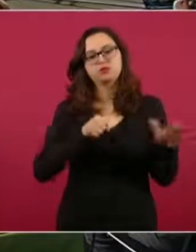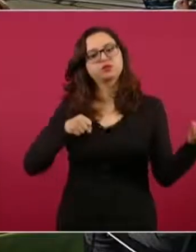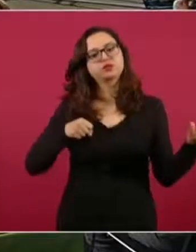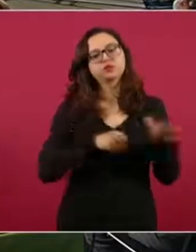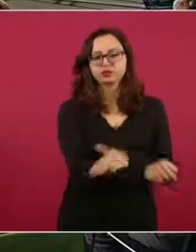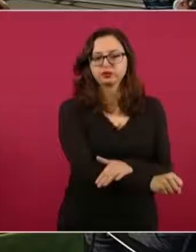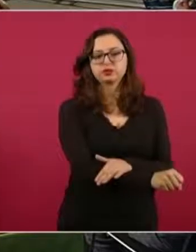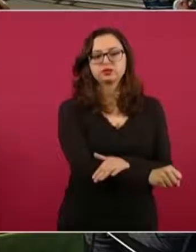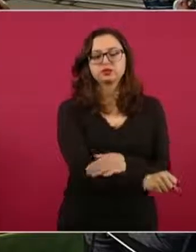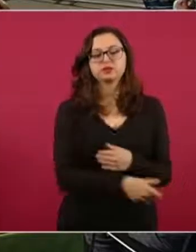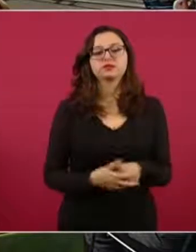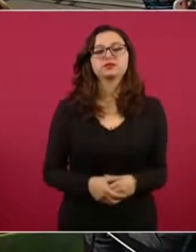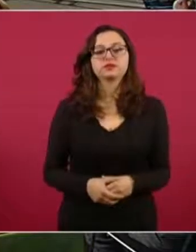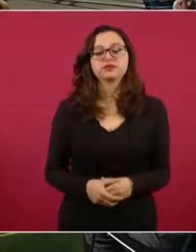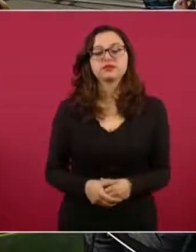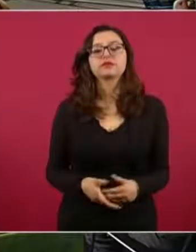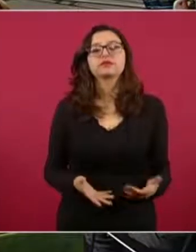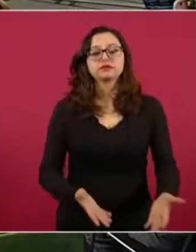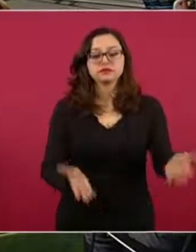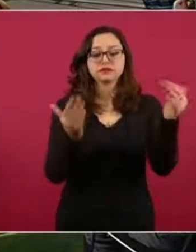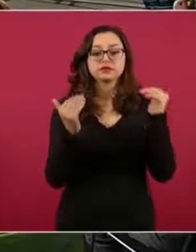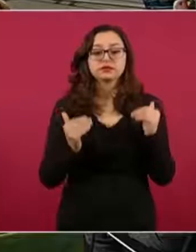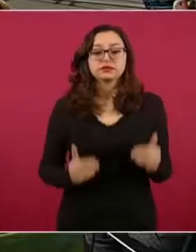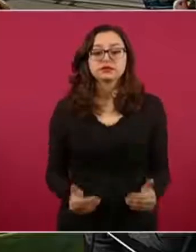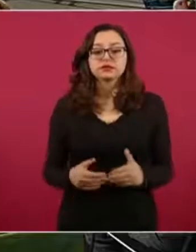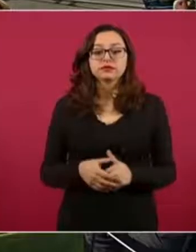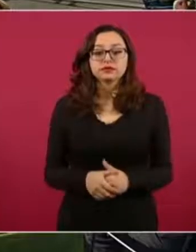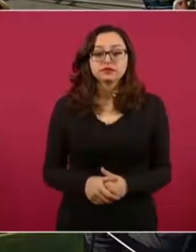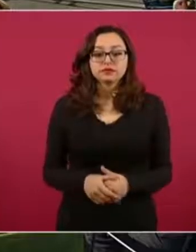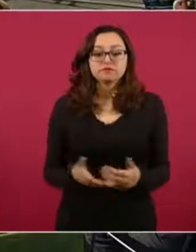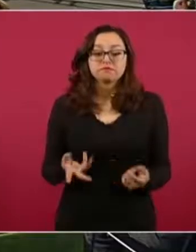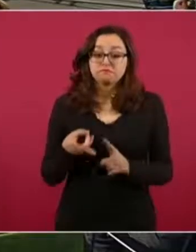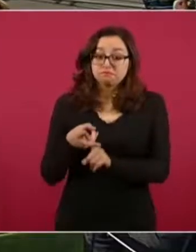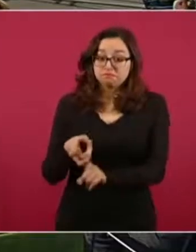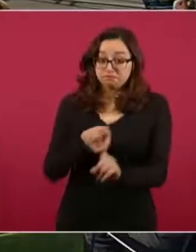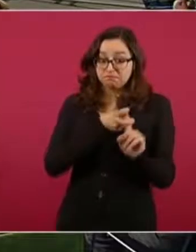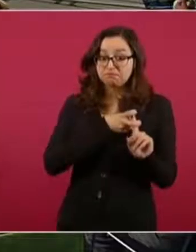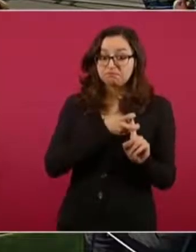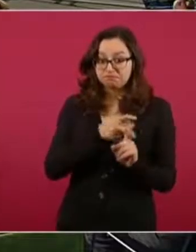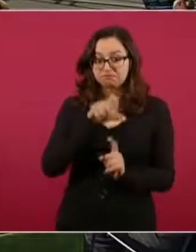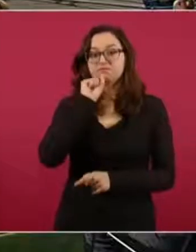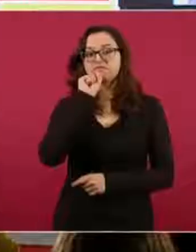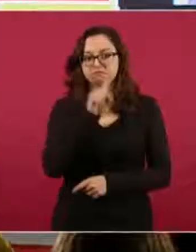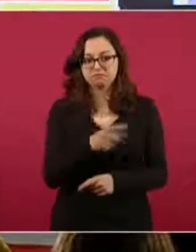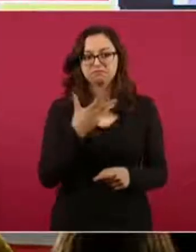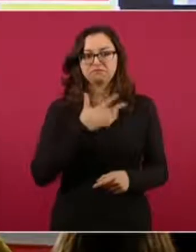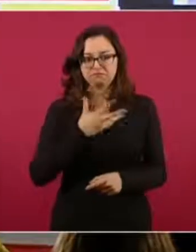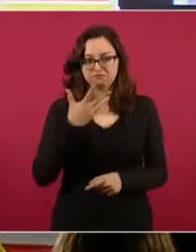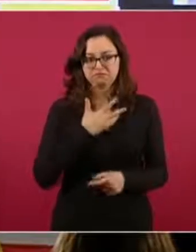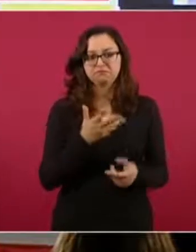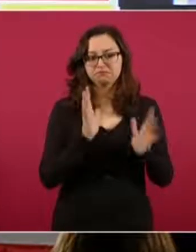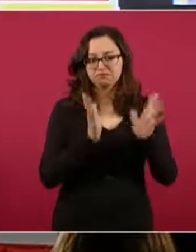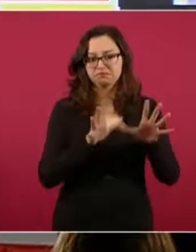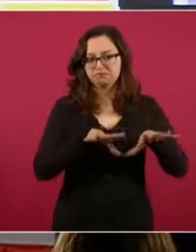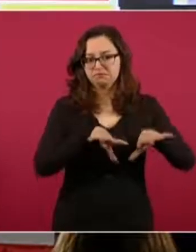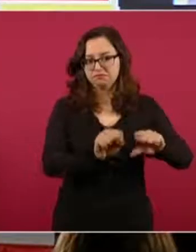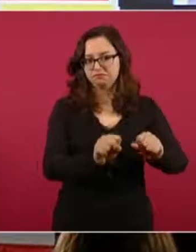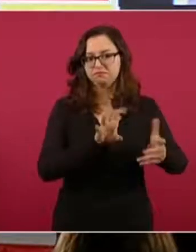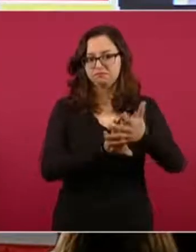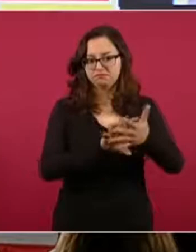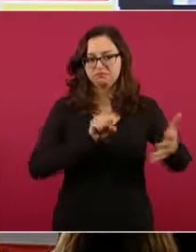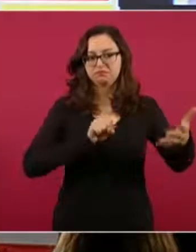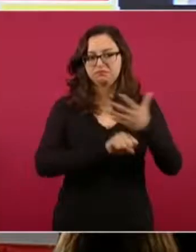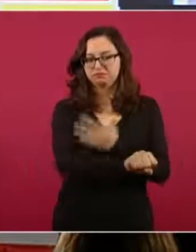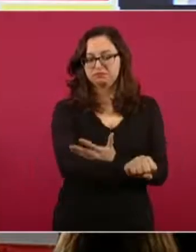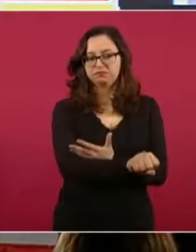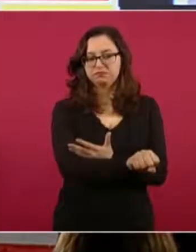Informar de varias detenciones de presuntos secuestradores es el caso del pasado 12 de agosto, cuando elementos